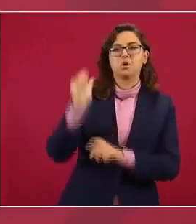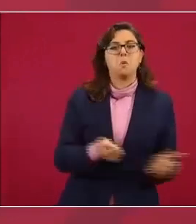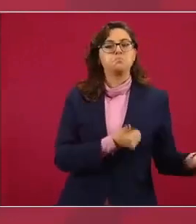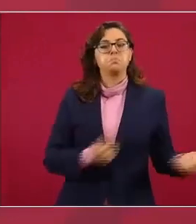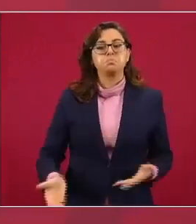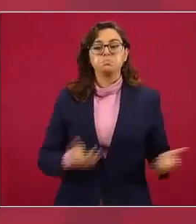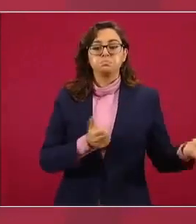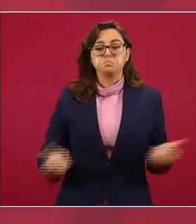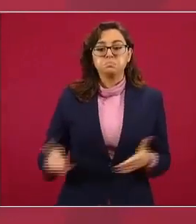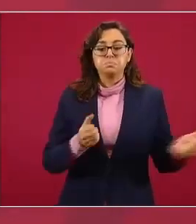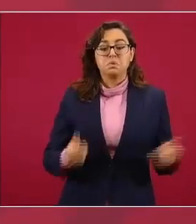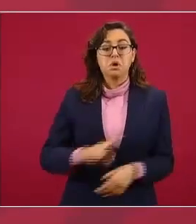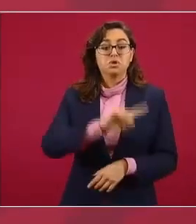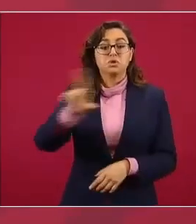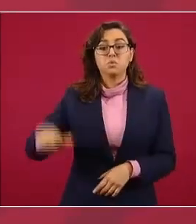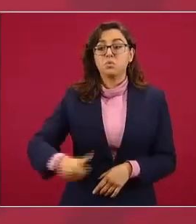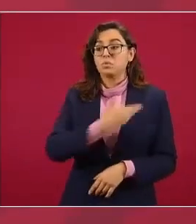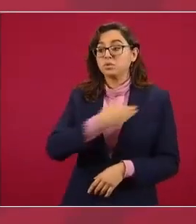eso ya se terminó